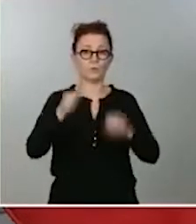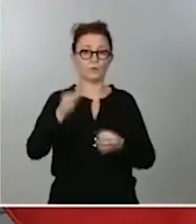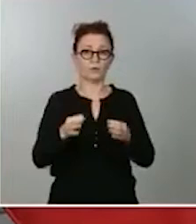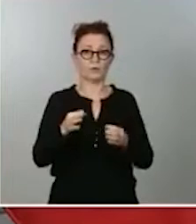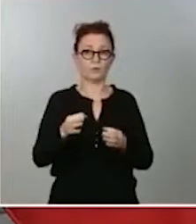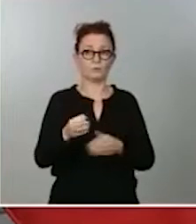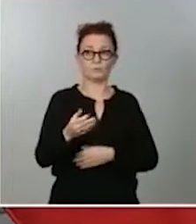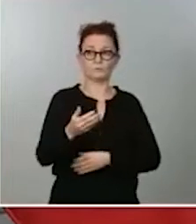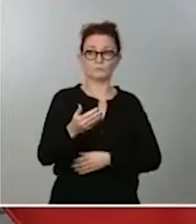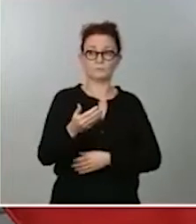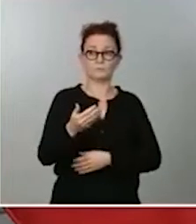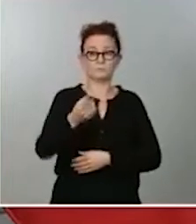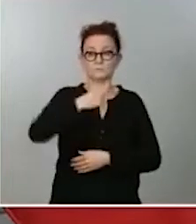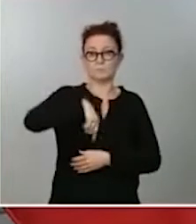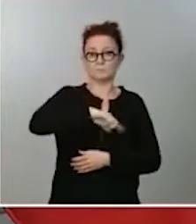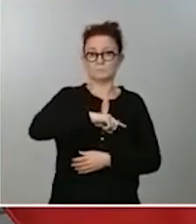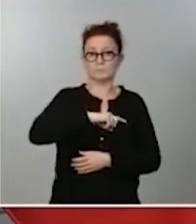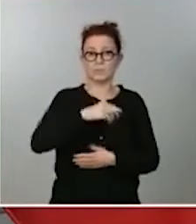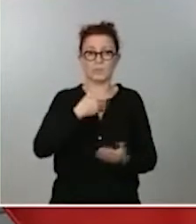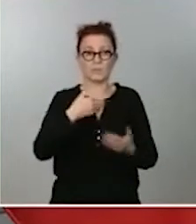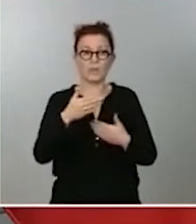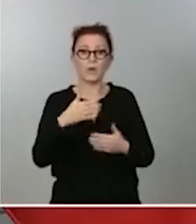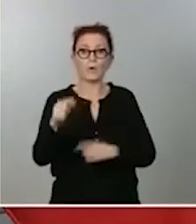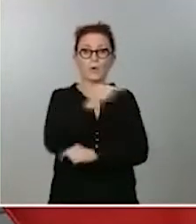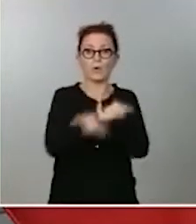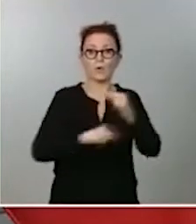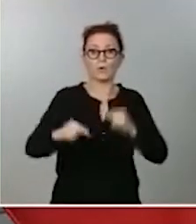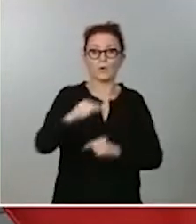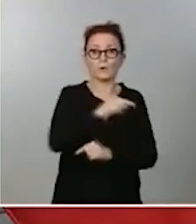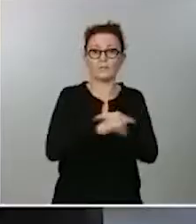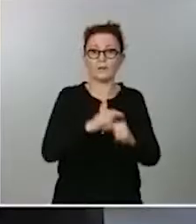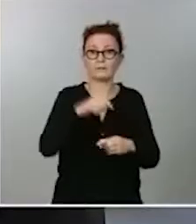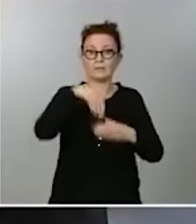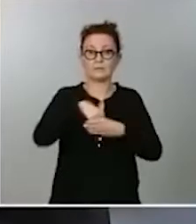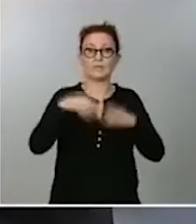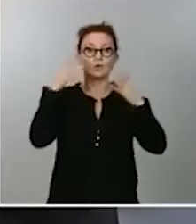objeto de diálogo ni de debate al interior del Consejo de Ministros.